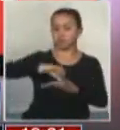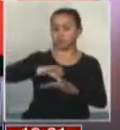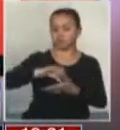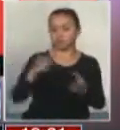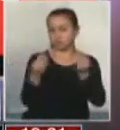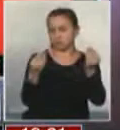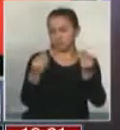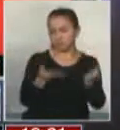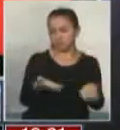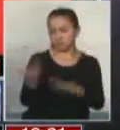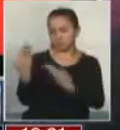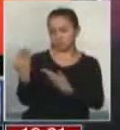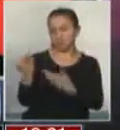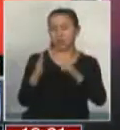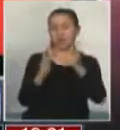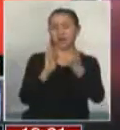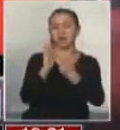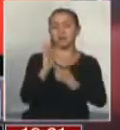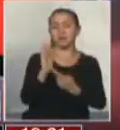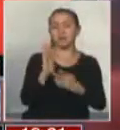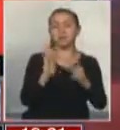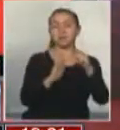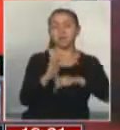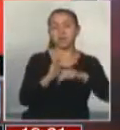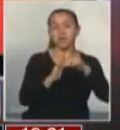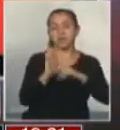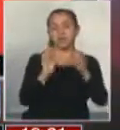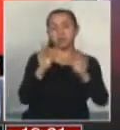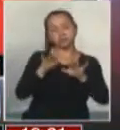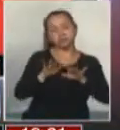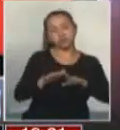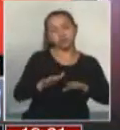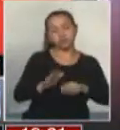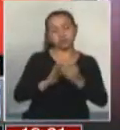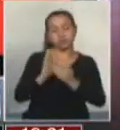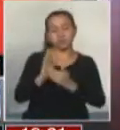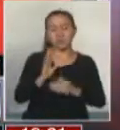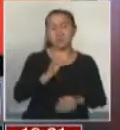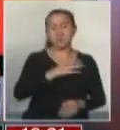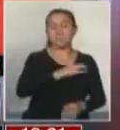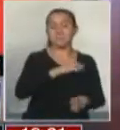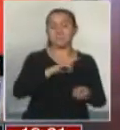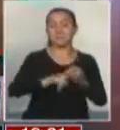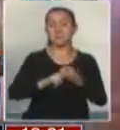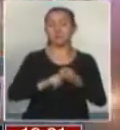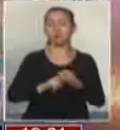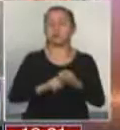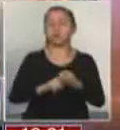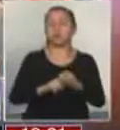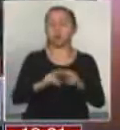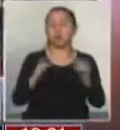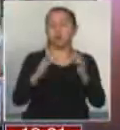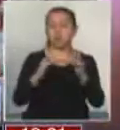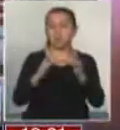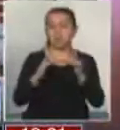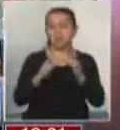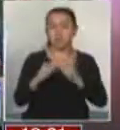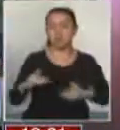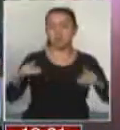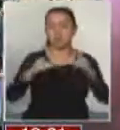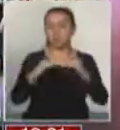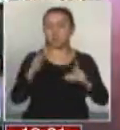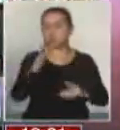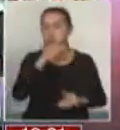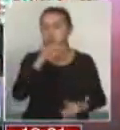supuesto, se reglamenta minuciosamente en el proyecto. Pero un matrimonio homosexual o un matrimonio igualitario no va a